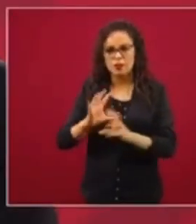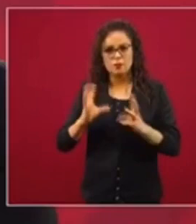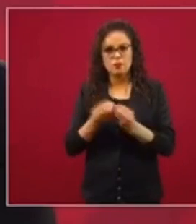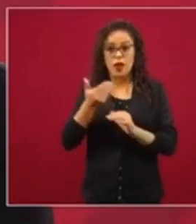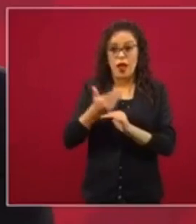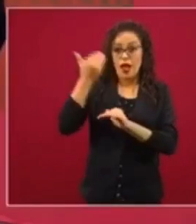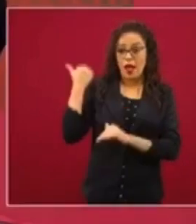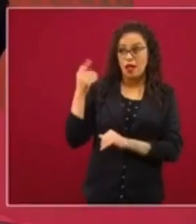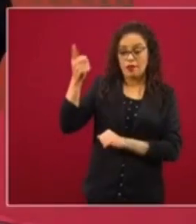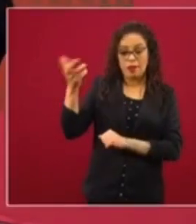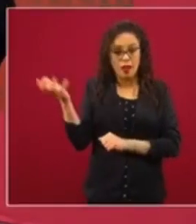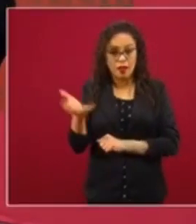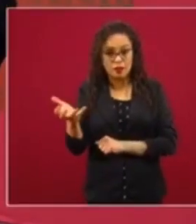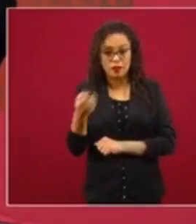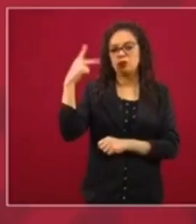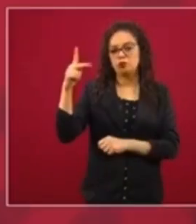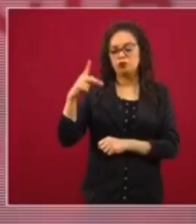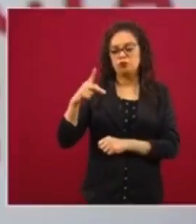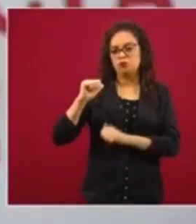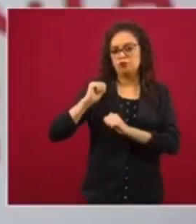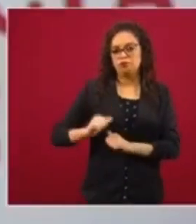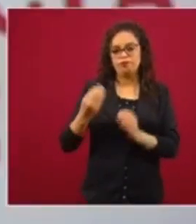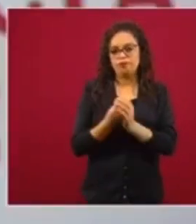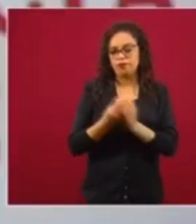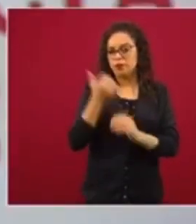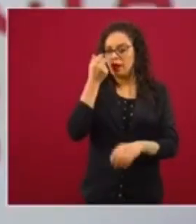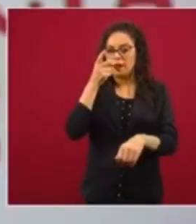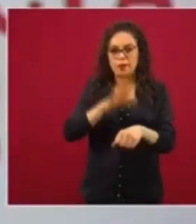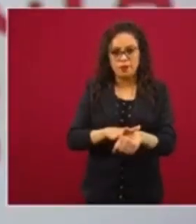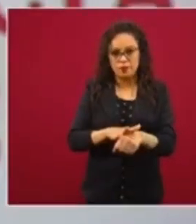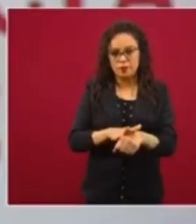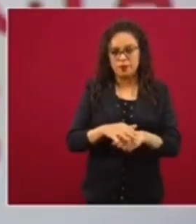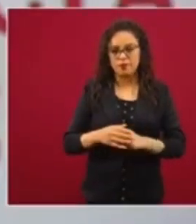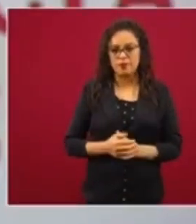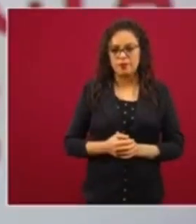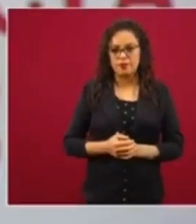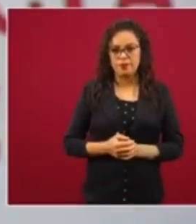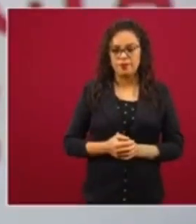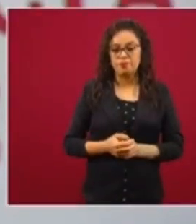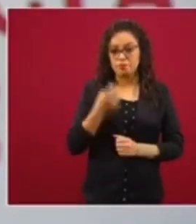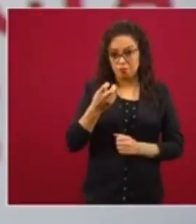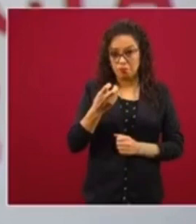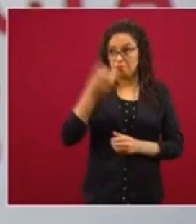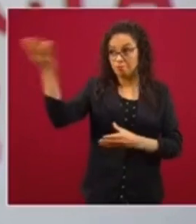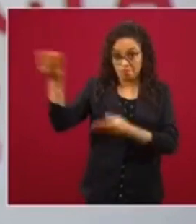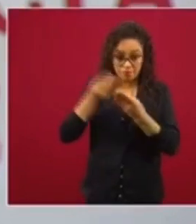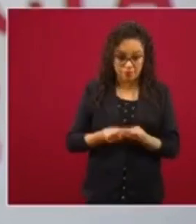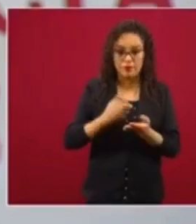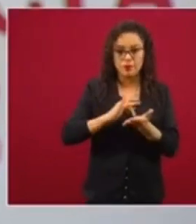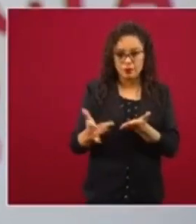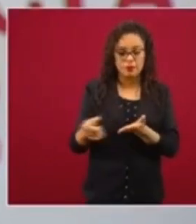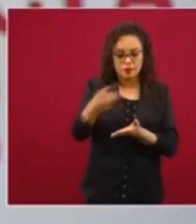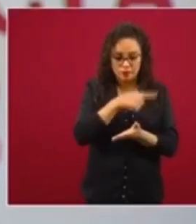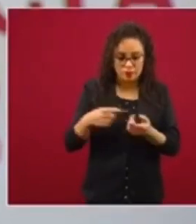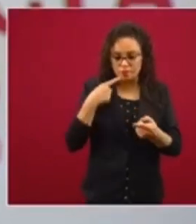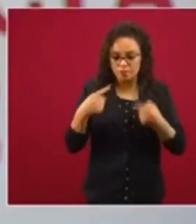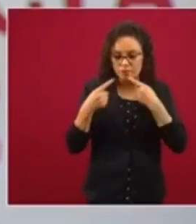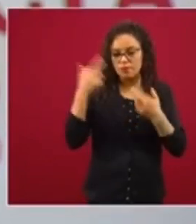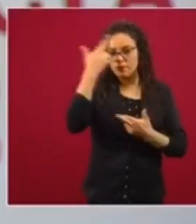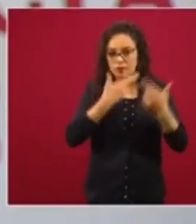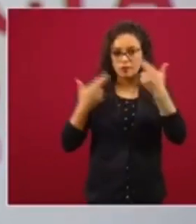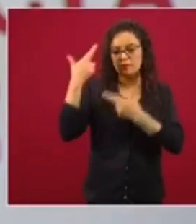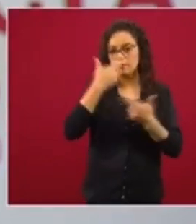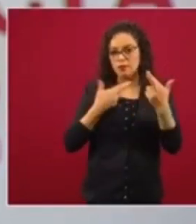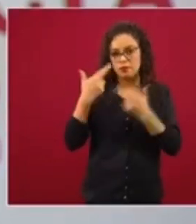tiempo se realizaron respecto a este operativo para que podamos someterlo a análisis y se pueda informar tanto a las